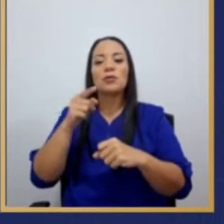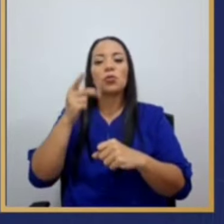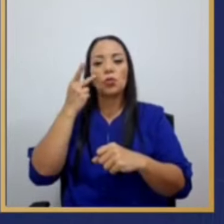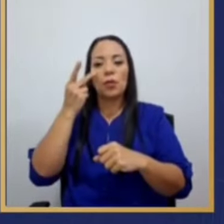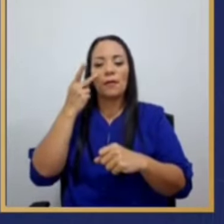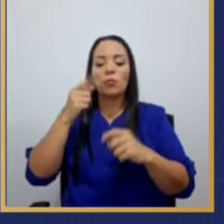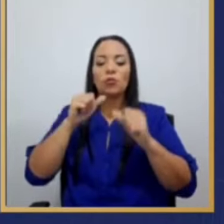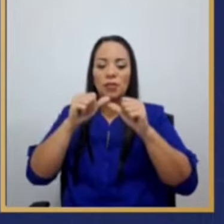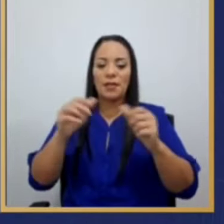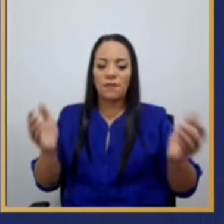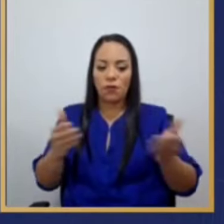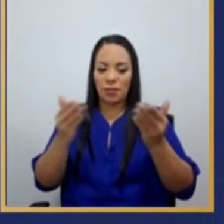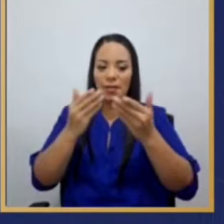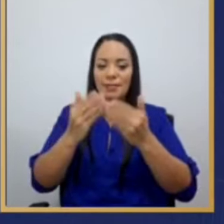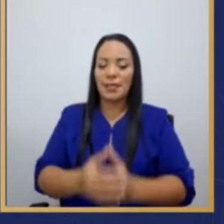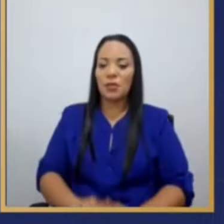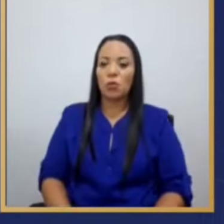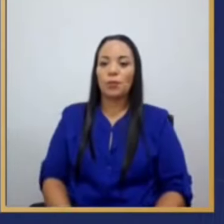fortaleciéndolo.